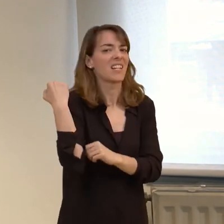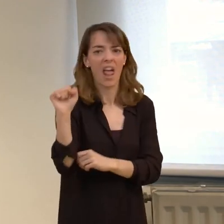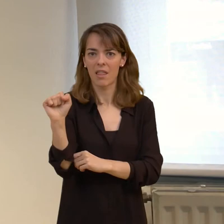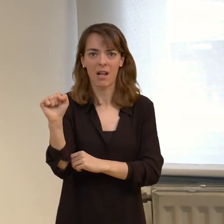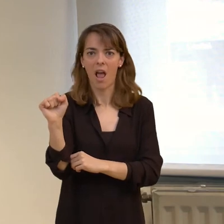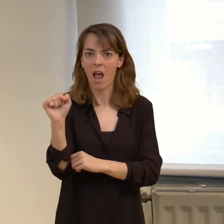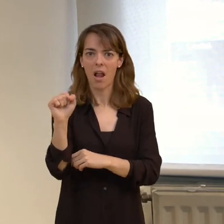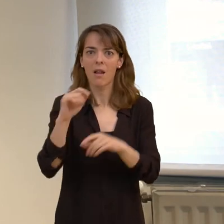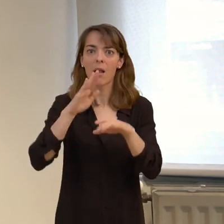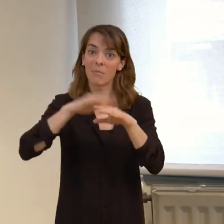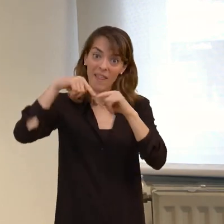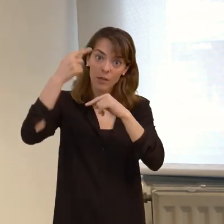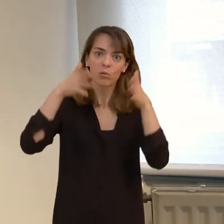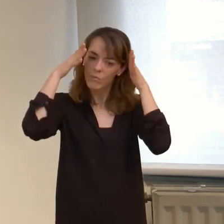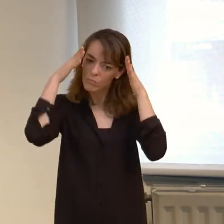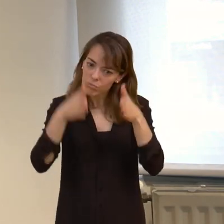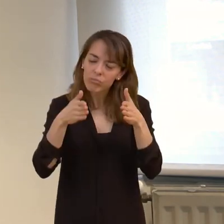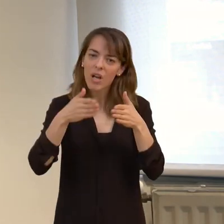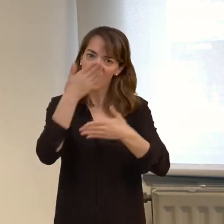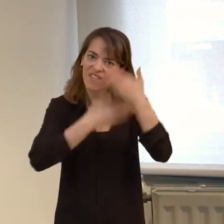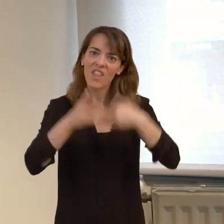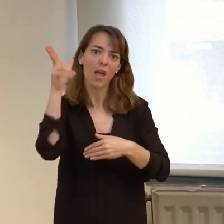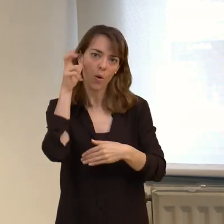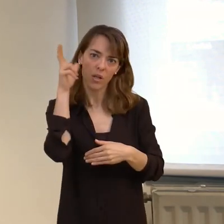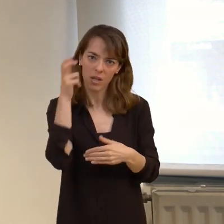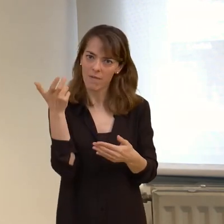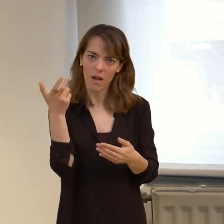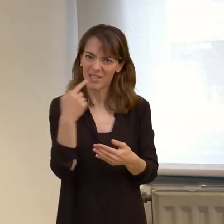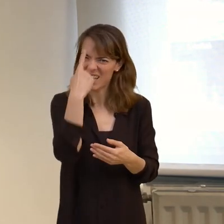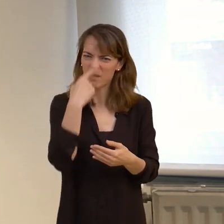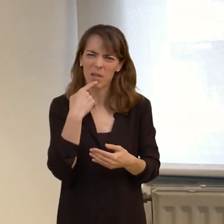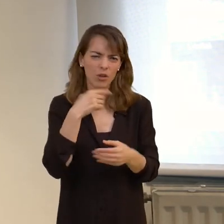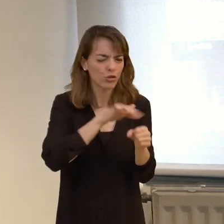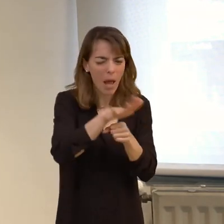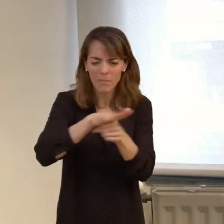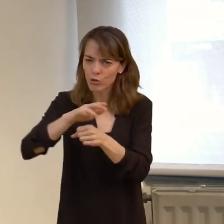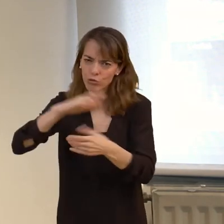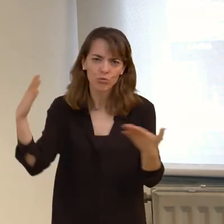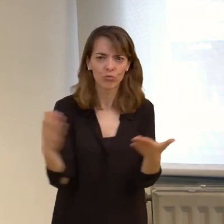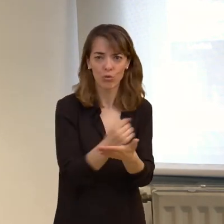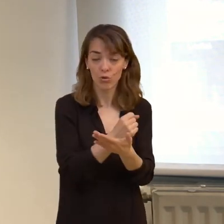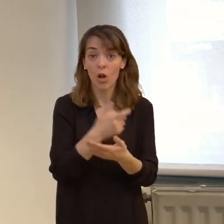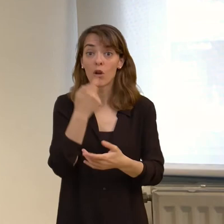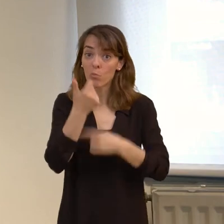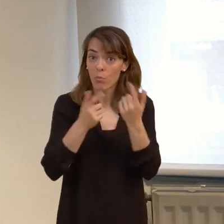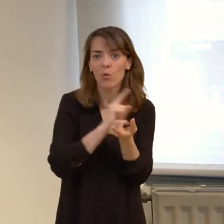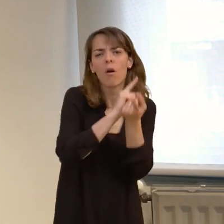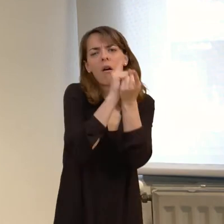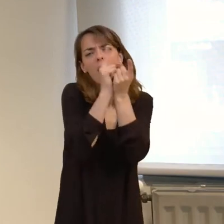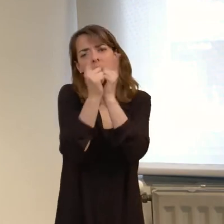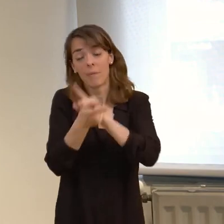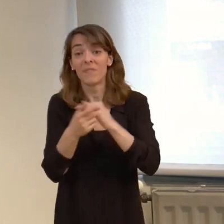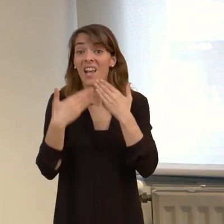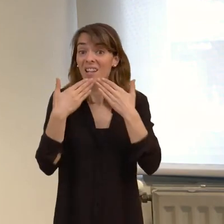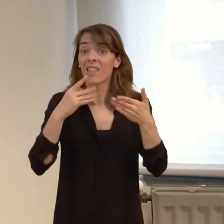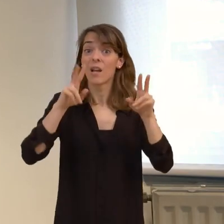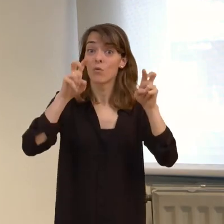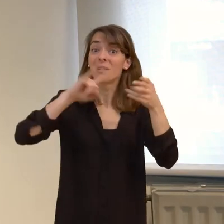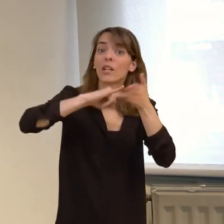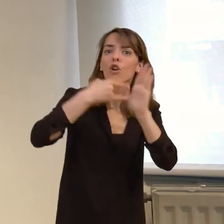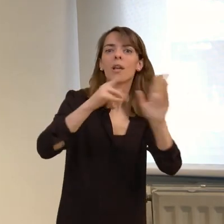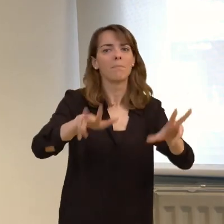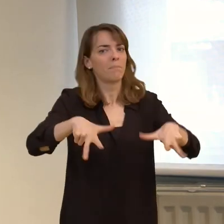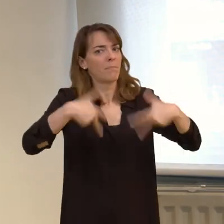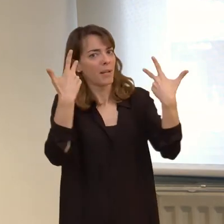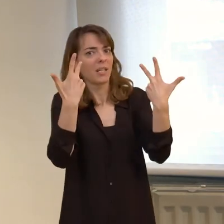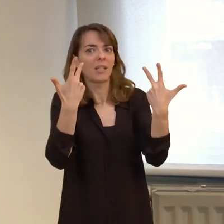al abordaje de la deficiencia auditiva en todos los sentidos. Entonces, bueno, pues se va cambiando y afortunadamente las nuevas tecnologías